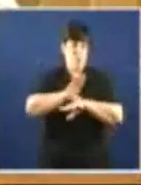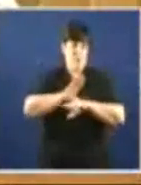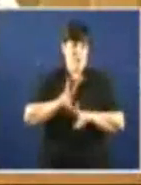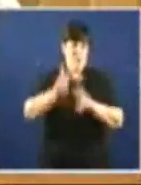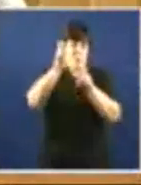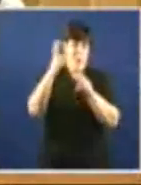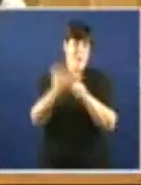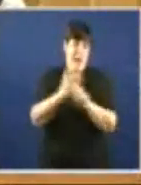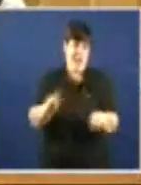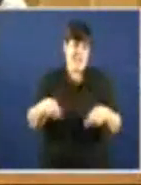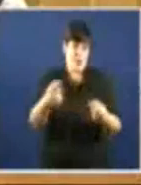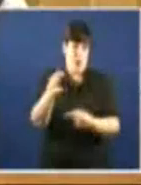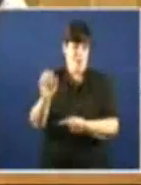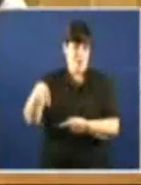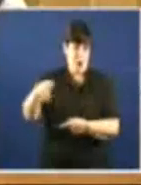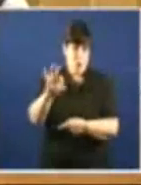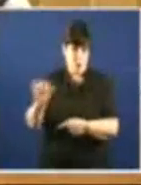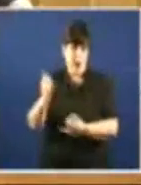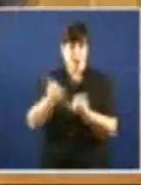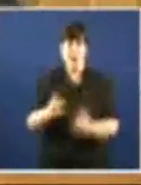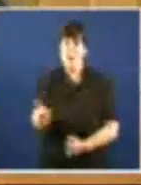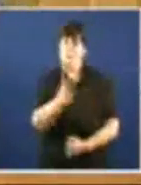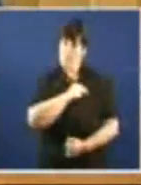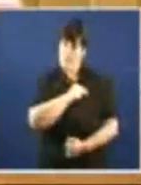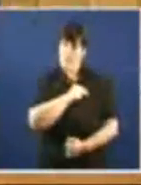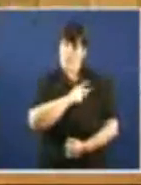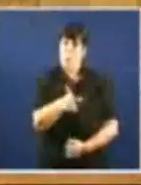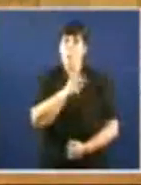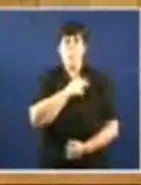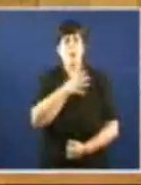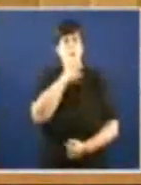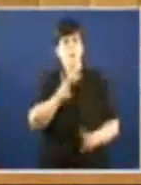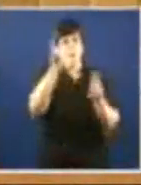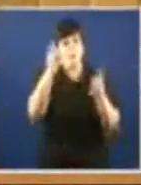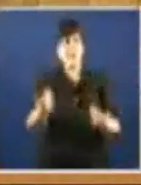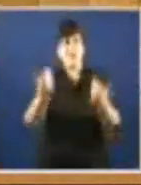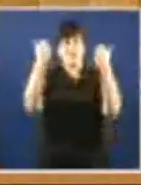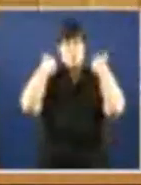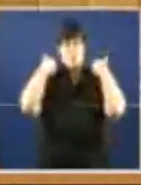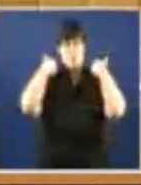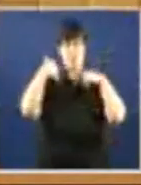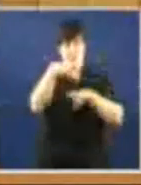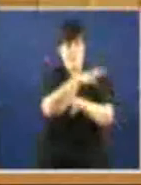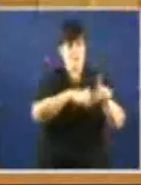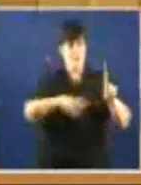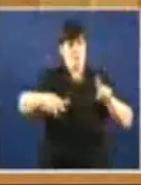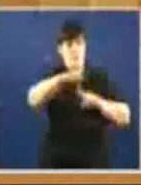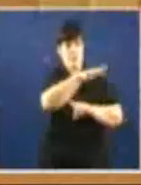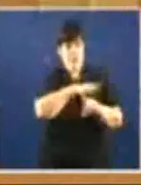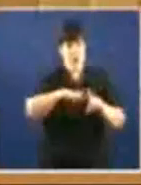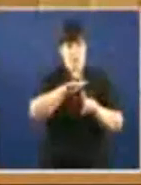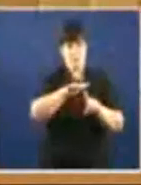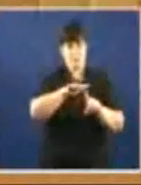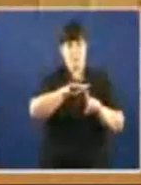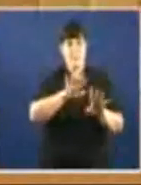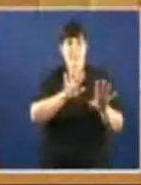Natural Fenosa Recolleu un premio pola responsabilidade corporativa En o ámbito ambiental E no seu discurso dixo